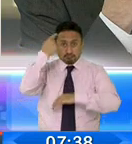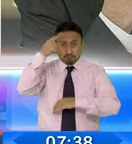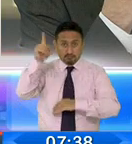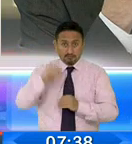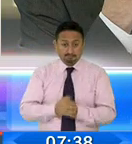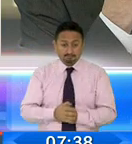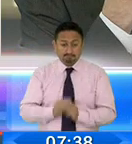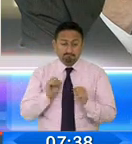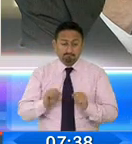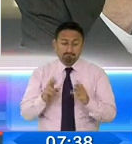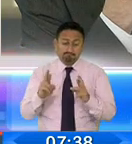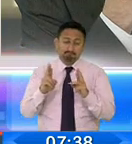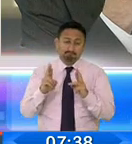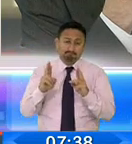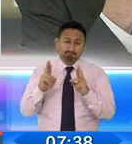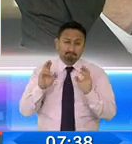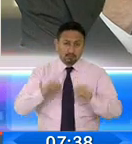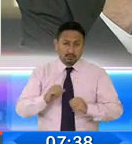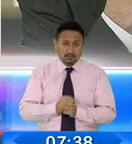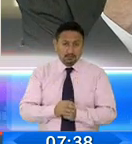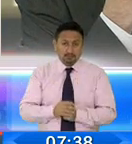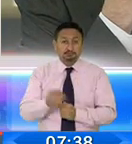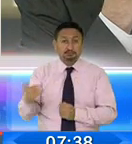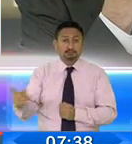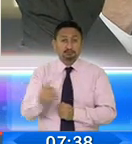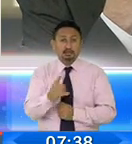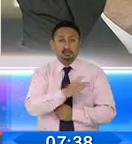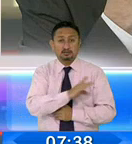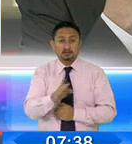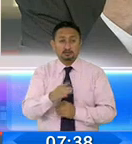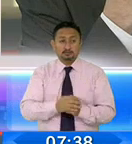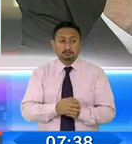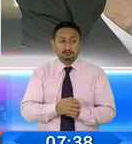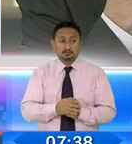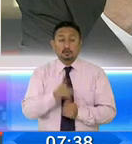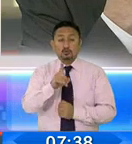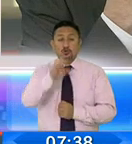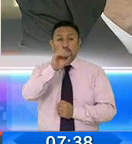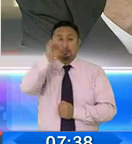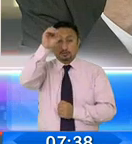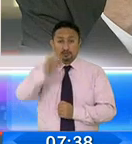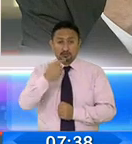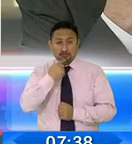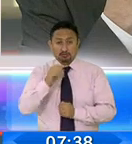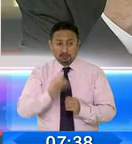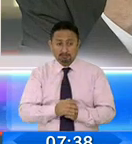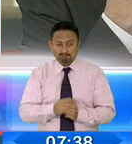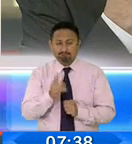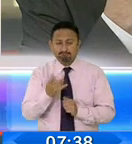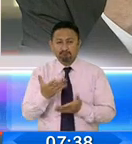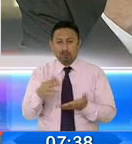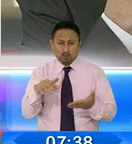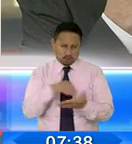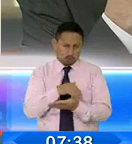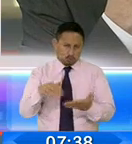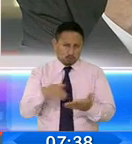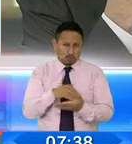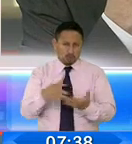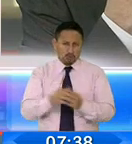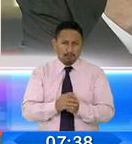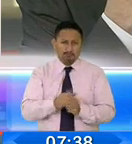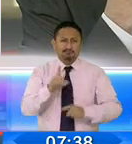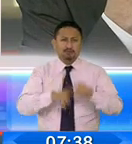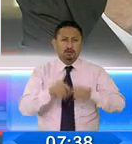tenemos muchas esperanzas ahí, porque hay jurisprudencia. Desde 1% se hablaba de la duda razonable en algunos